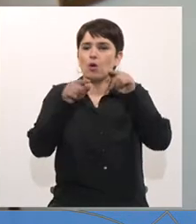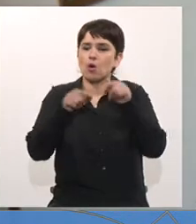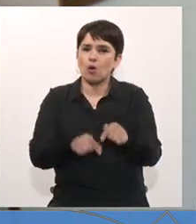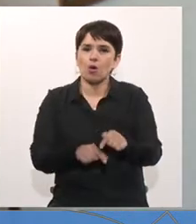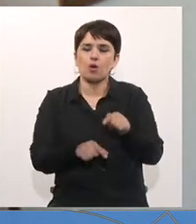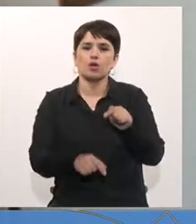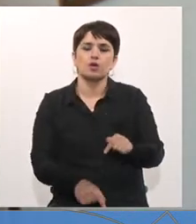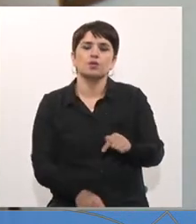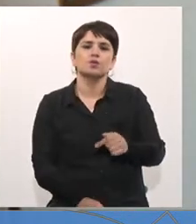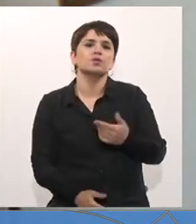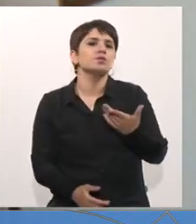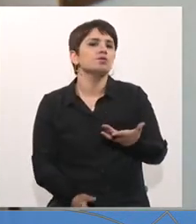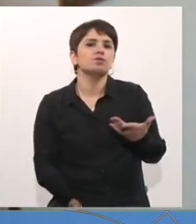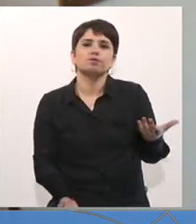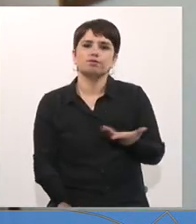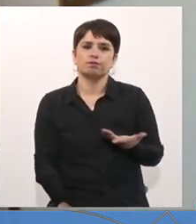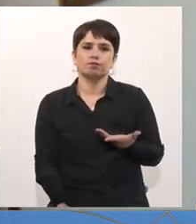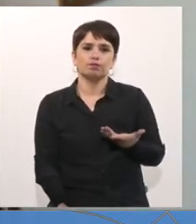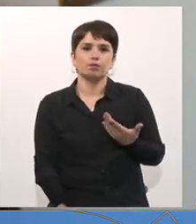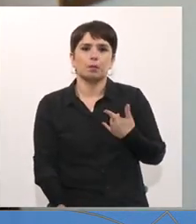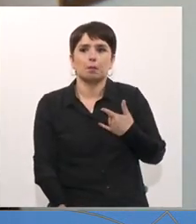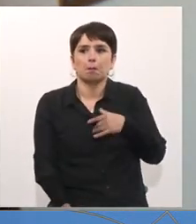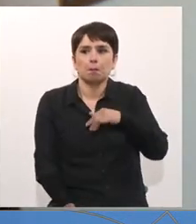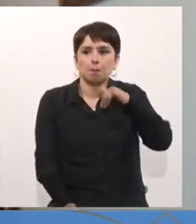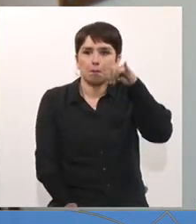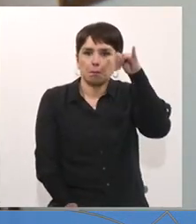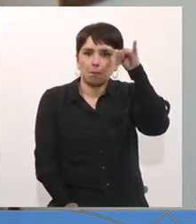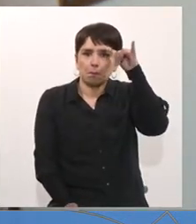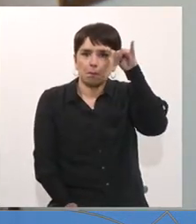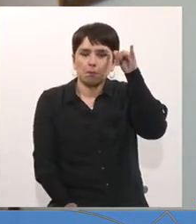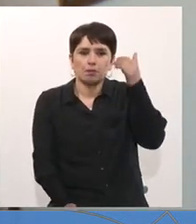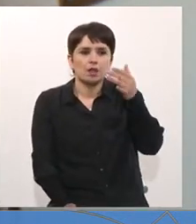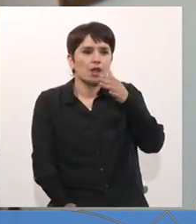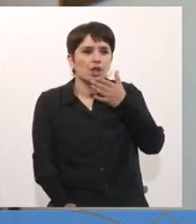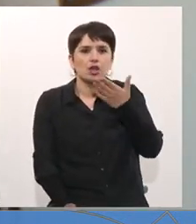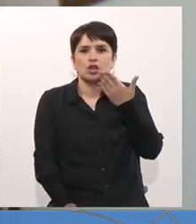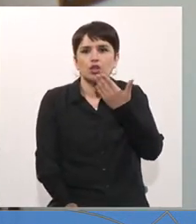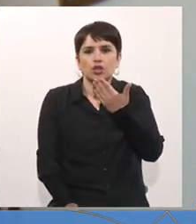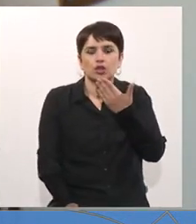franco, estamos en la suerte de tierra de nadie, digamos, en esta materia.